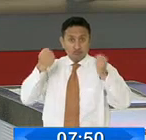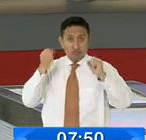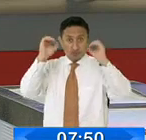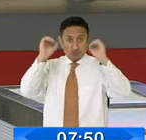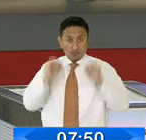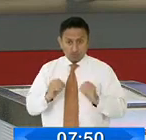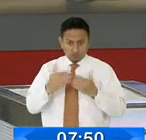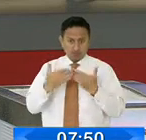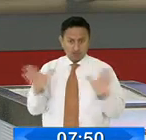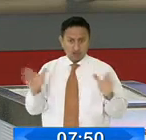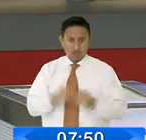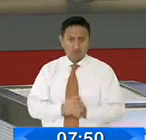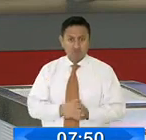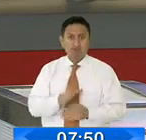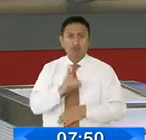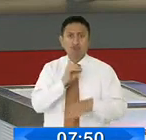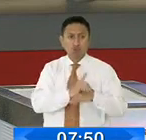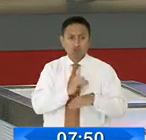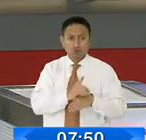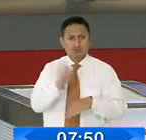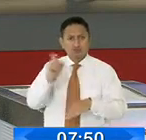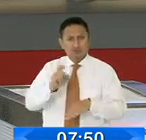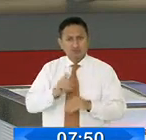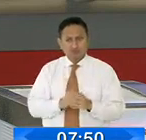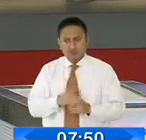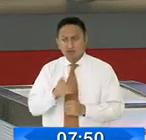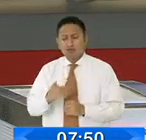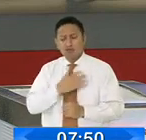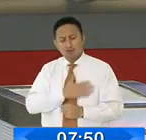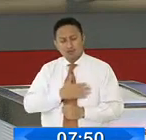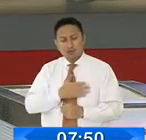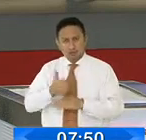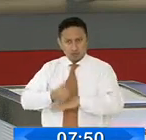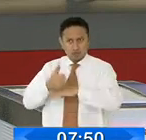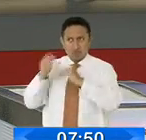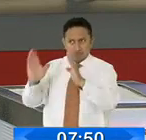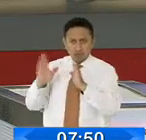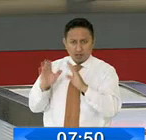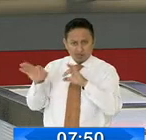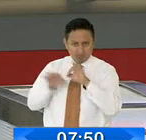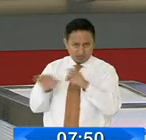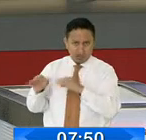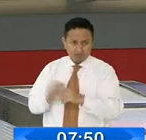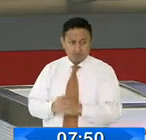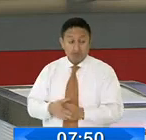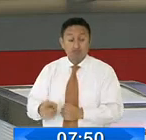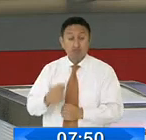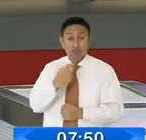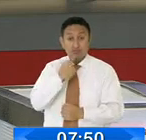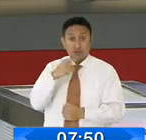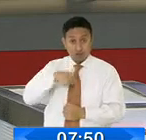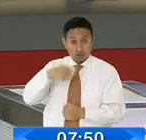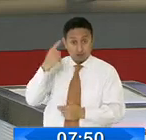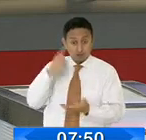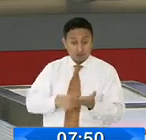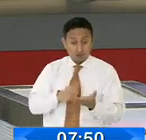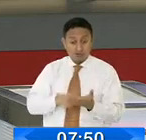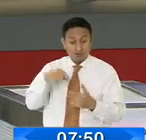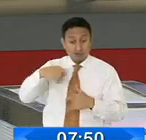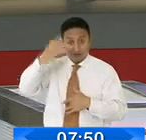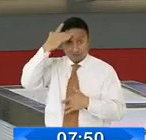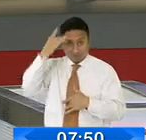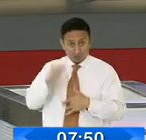tolerancia. Los médicos insisten en ser escuchados por las autoridades, puesto que a su lectura se incrementaría los